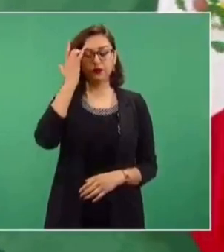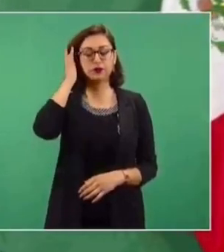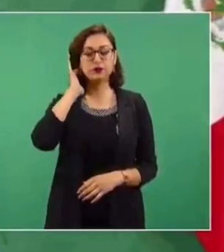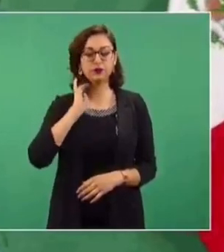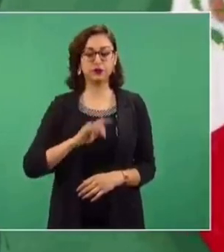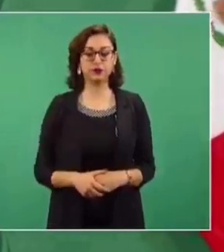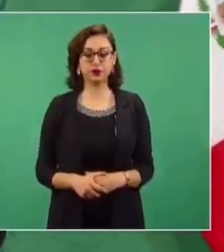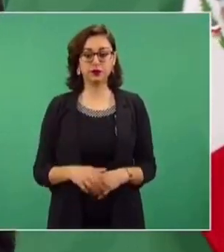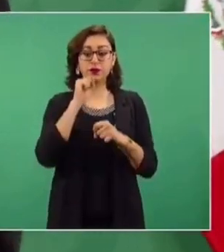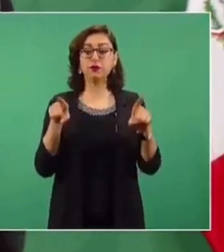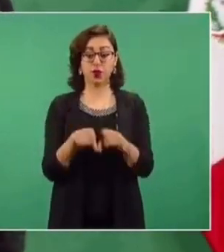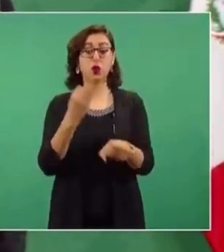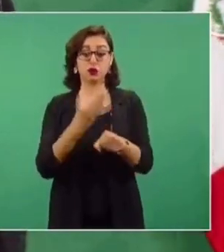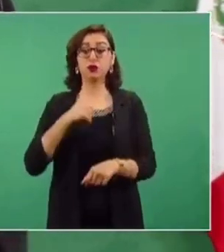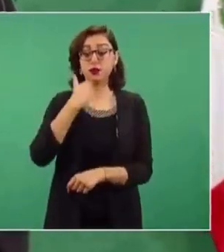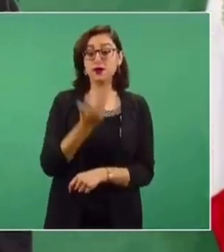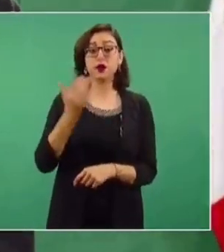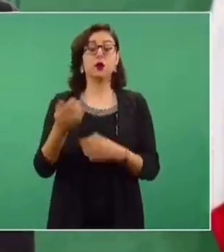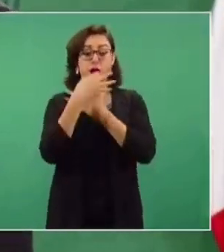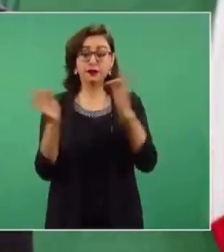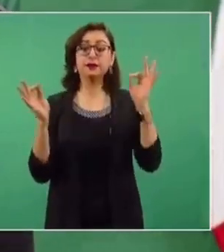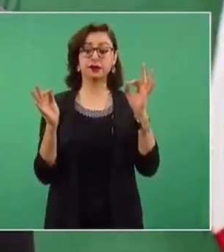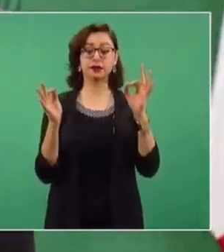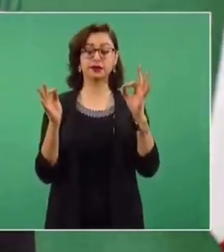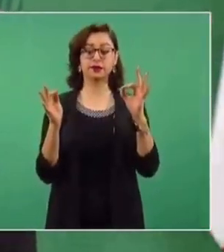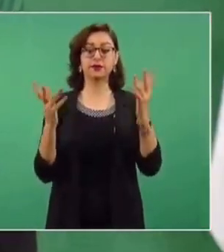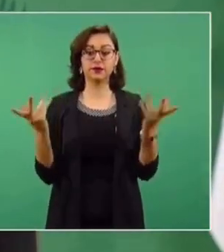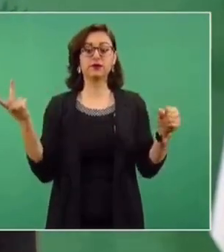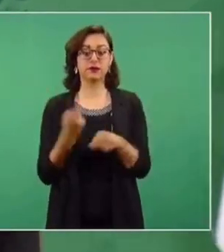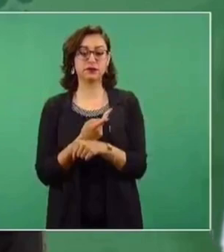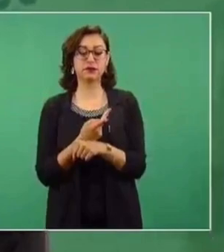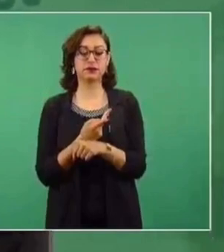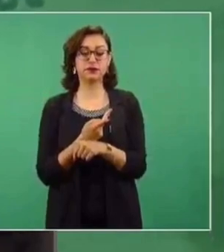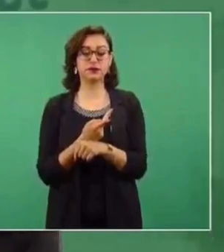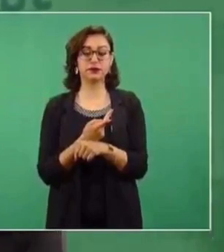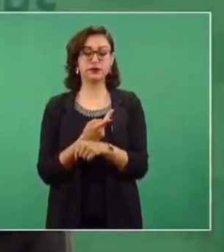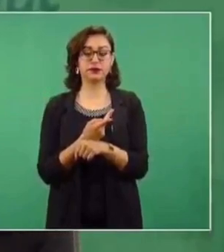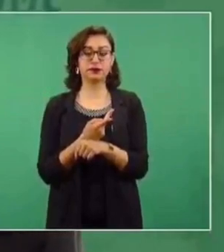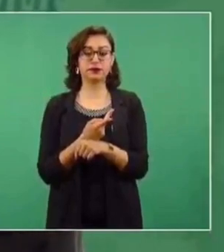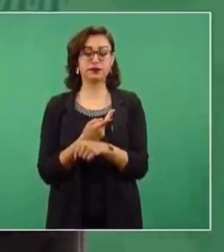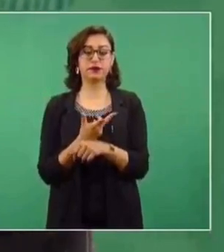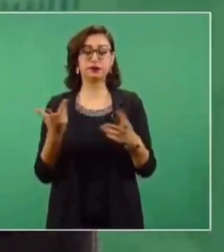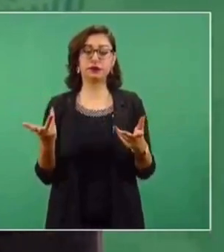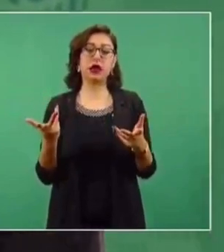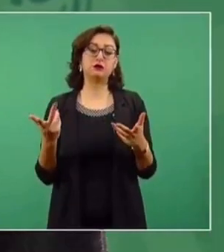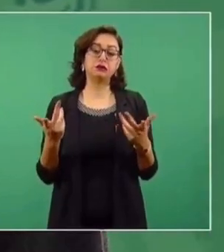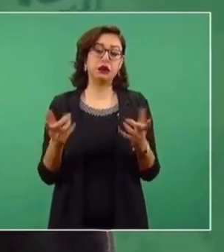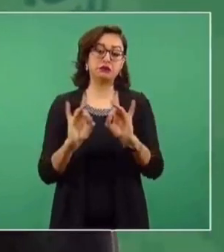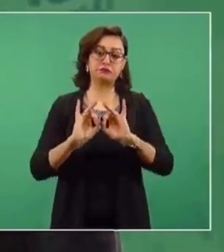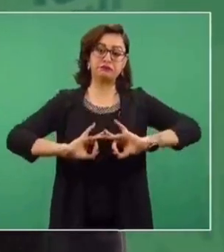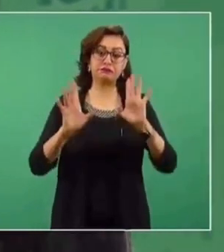Que afortunadamente se pudo evadir el acoso, que no se cayó en la trampa de la violencia